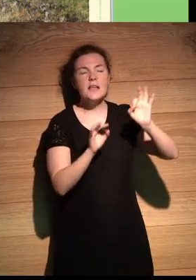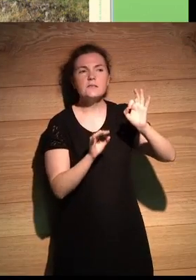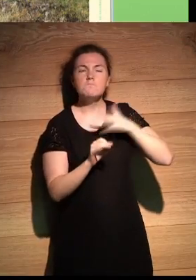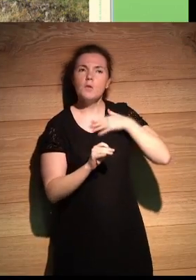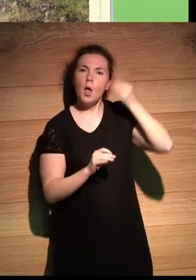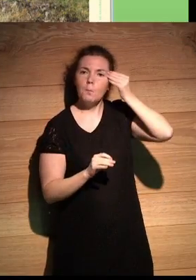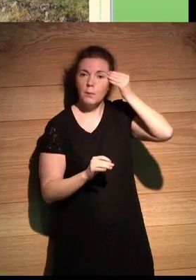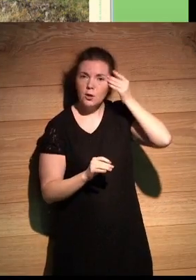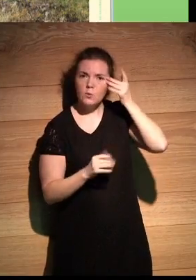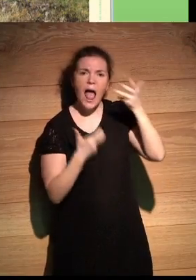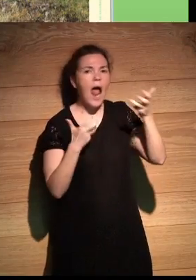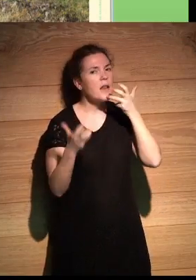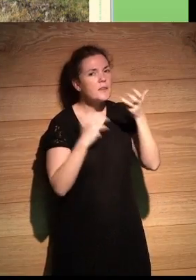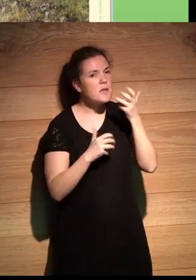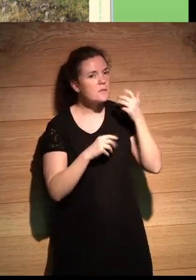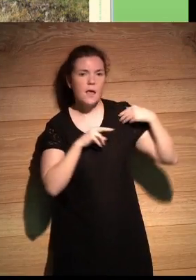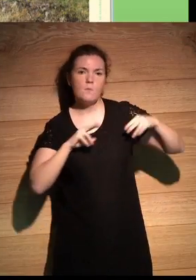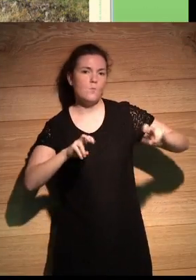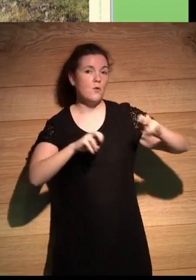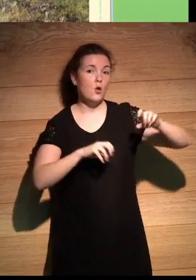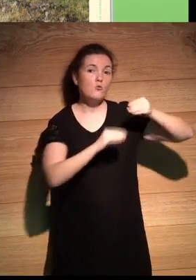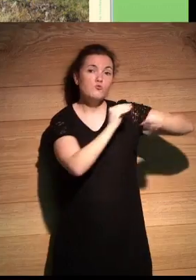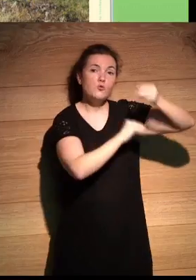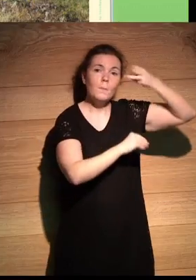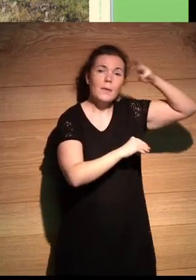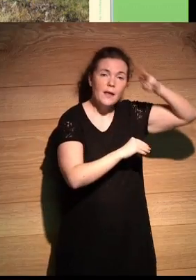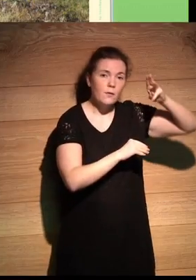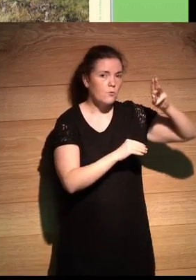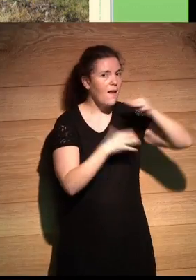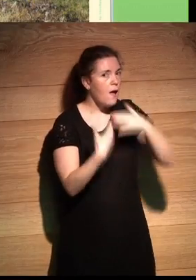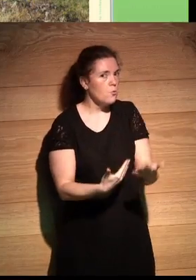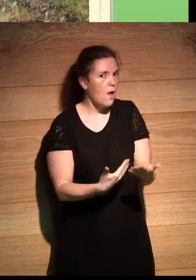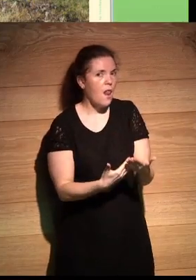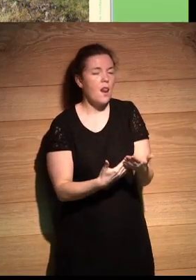punto de vista, el mejor artista contemporáneo sonorense actual, corrígeme Rubén si me equivoco,